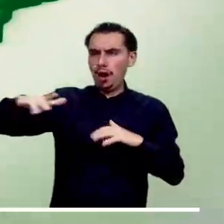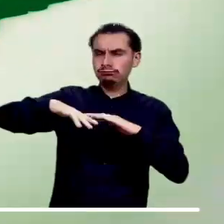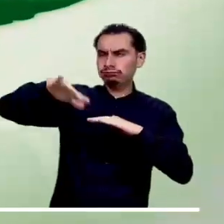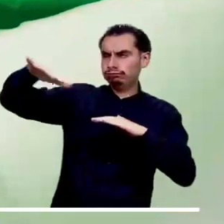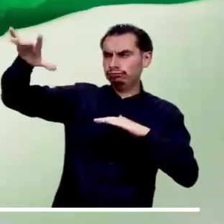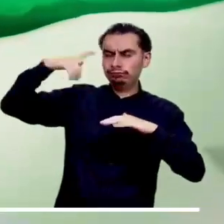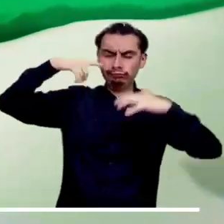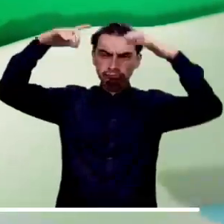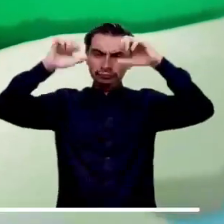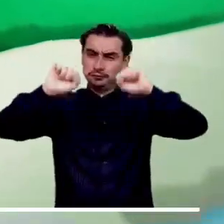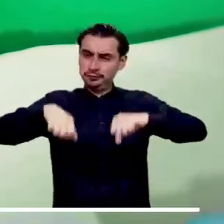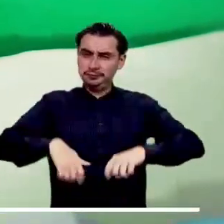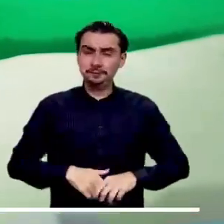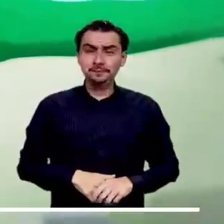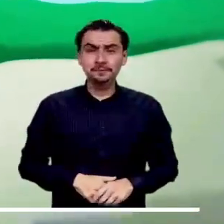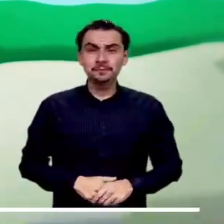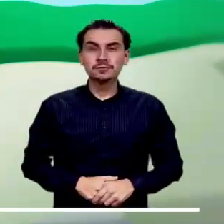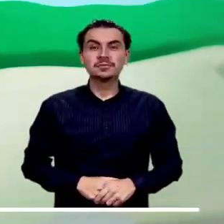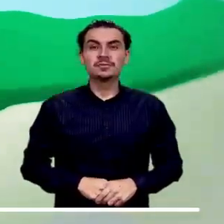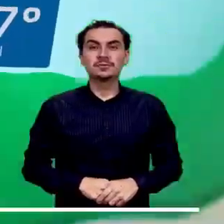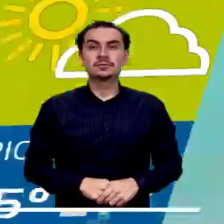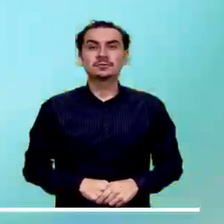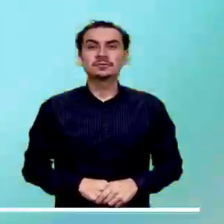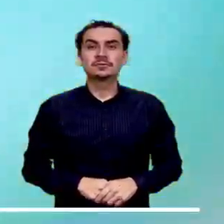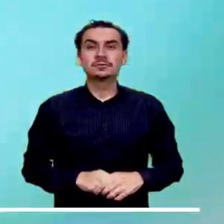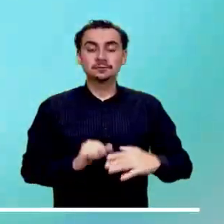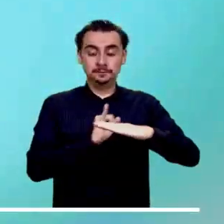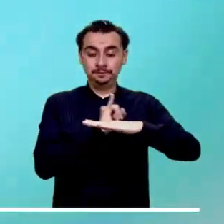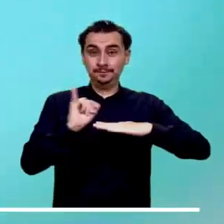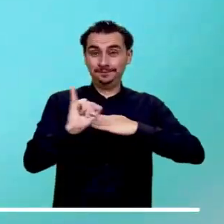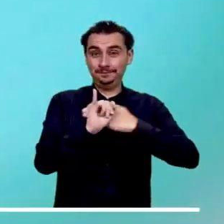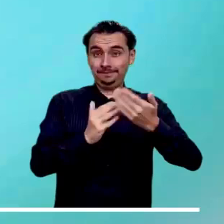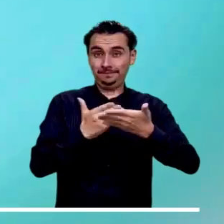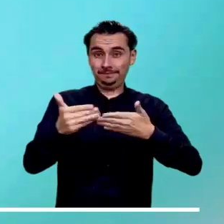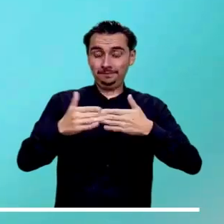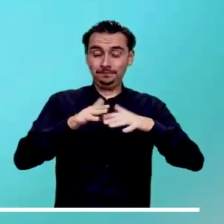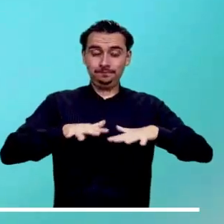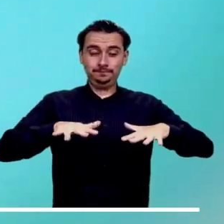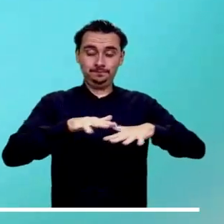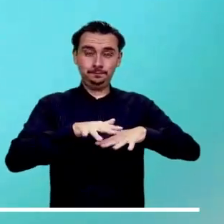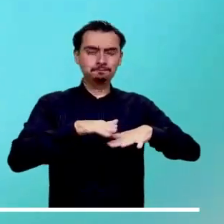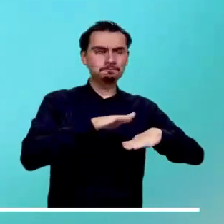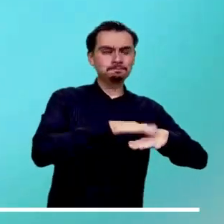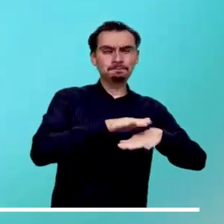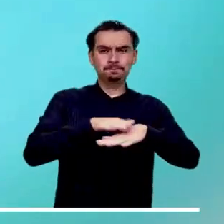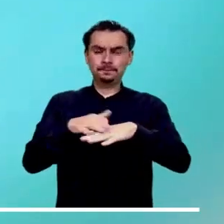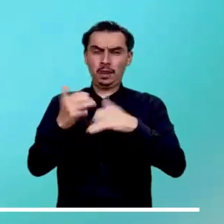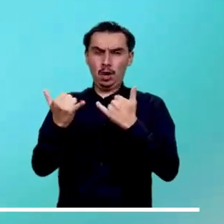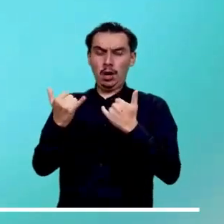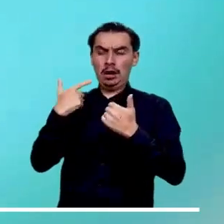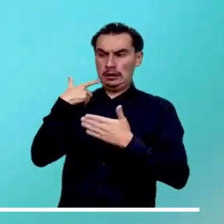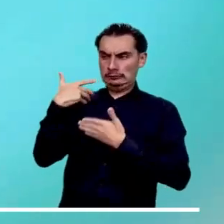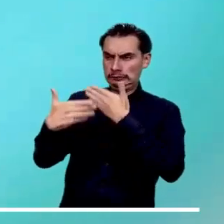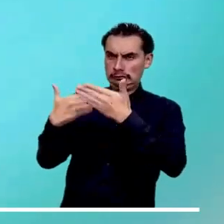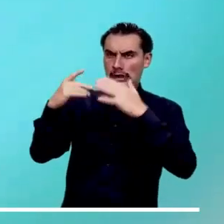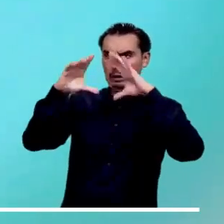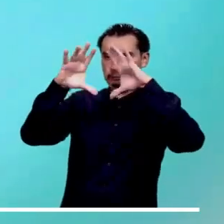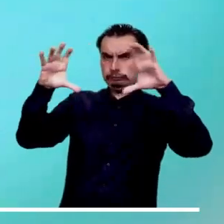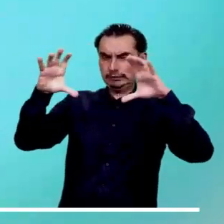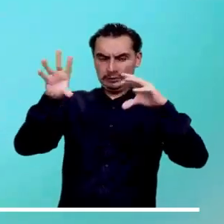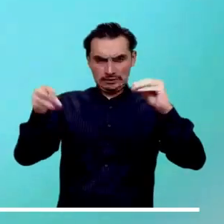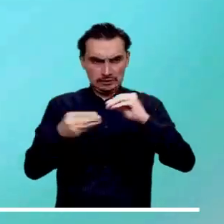En el archipiélago de San Andrés y Providencia se pronostica baja nubosidad. La zona insular presentará condiciones secas